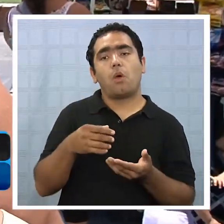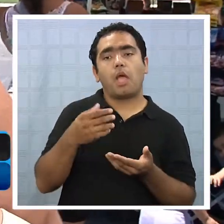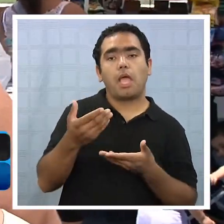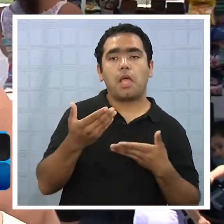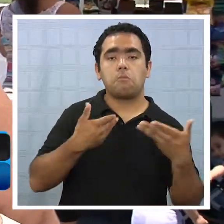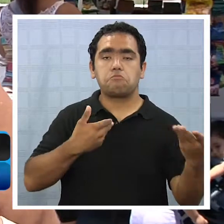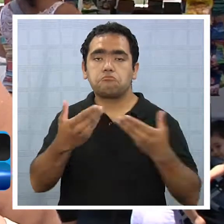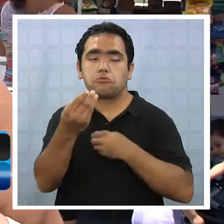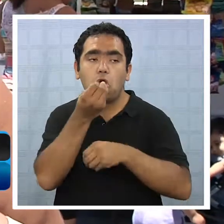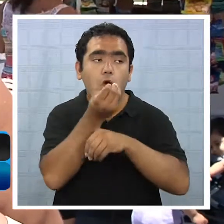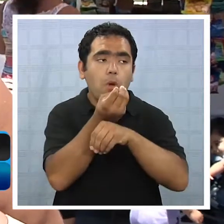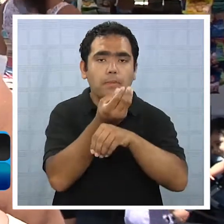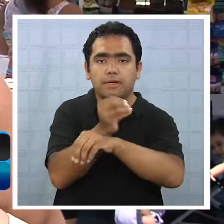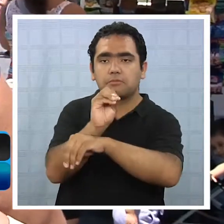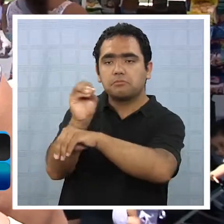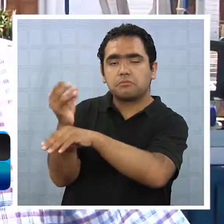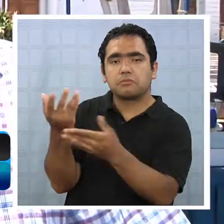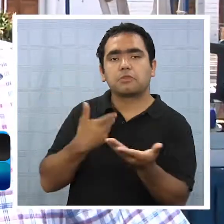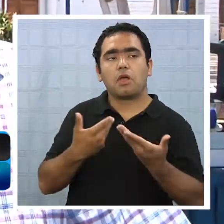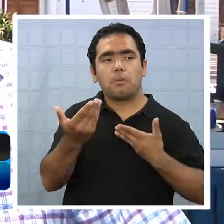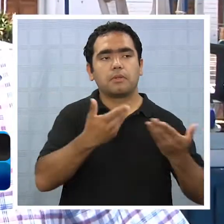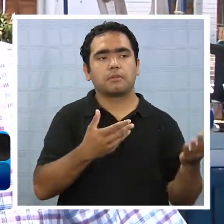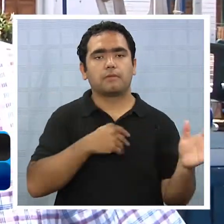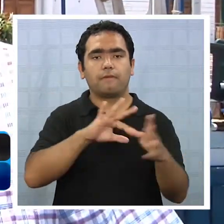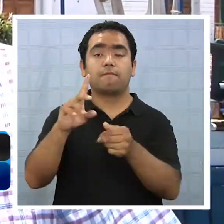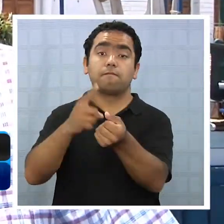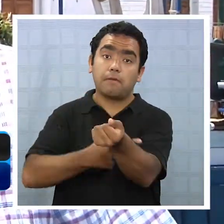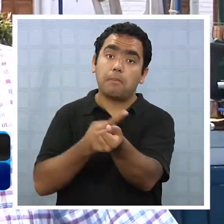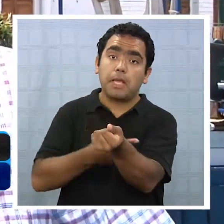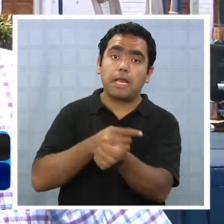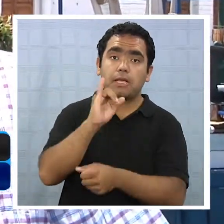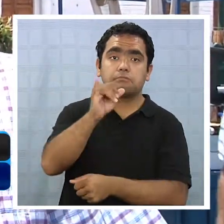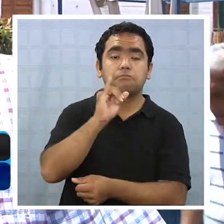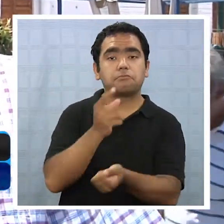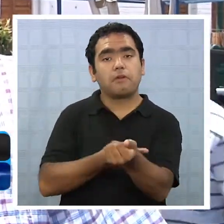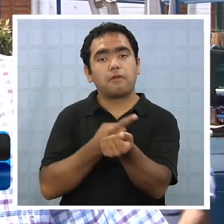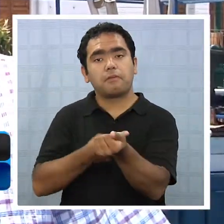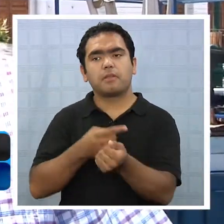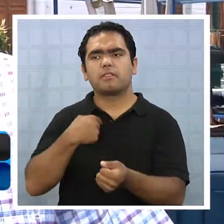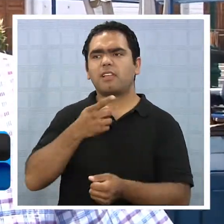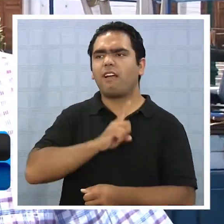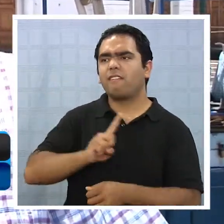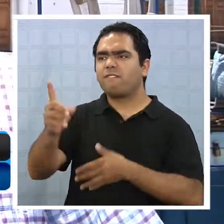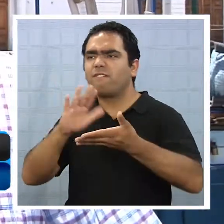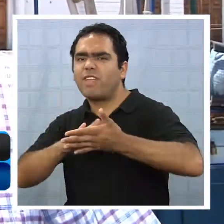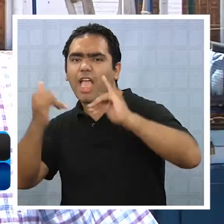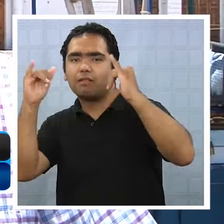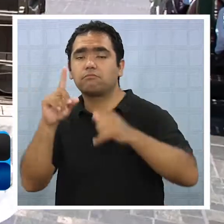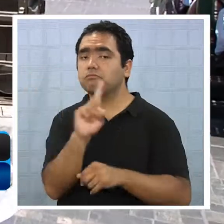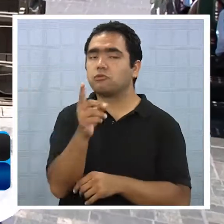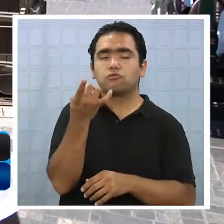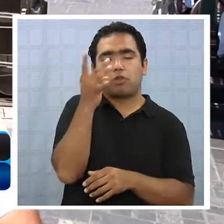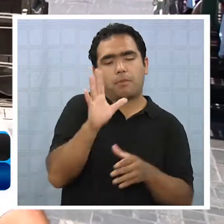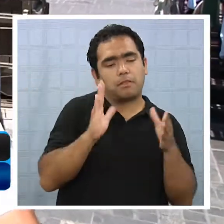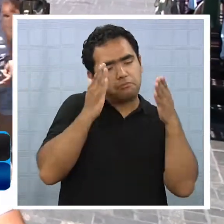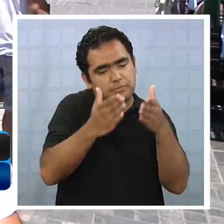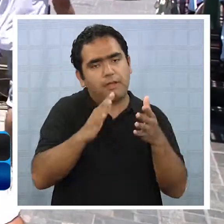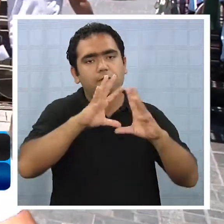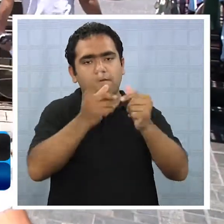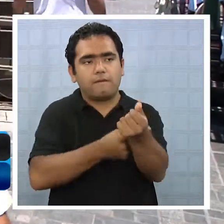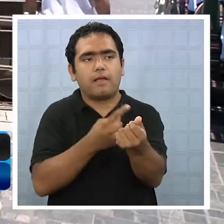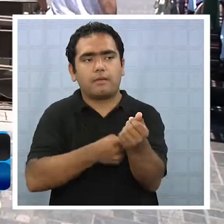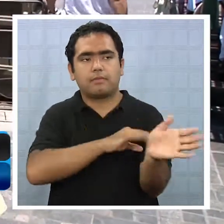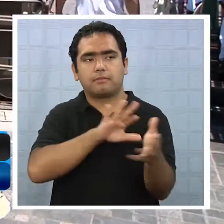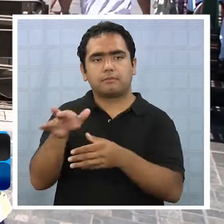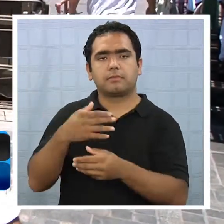y compartimos, solo eso. En familia, familia, ya no salgo ya, solamente pura familia. Bueno, sí, como familia sí